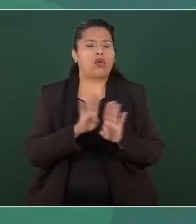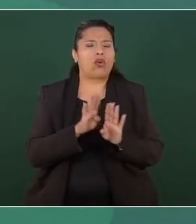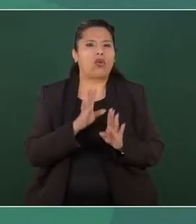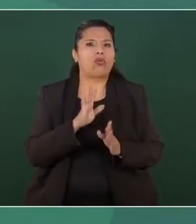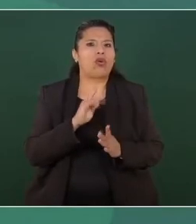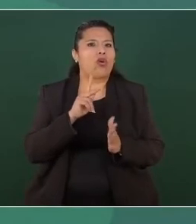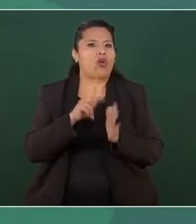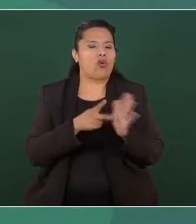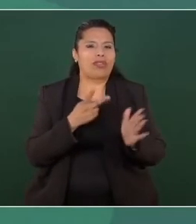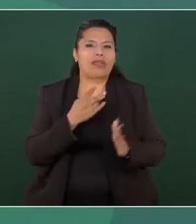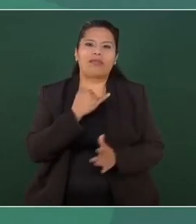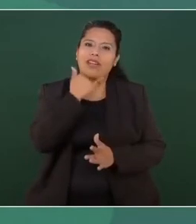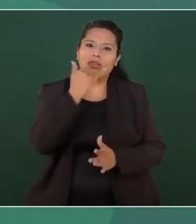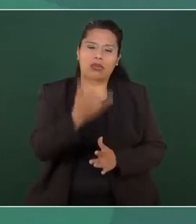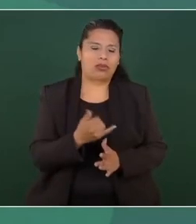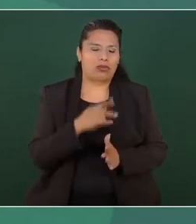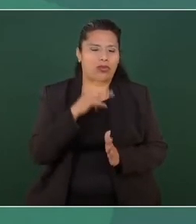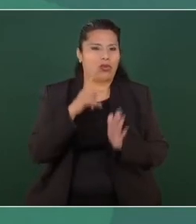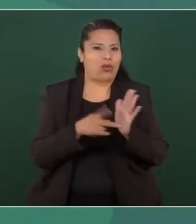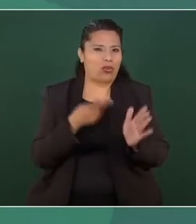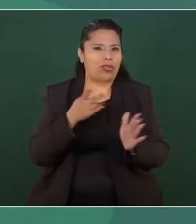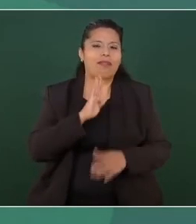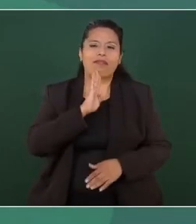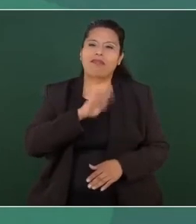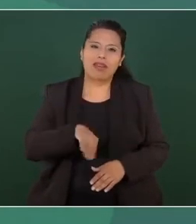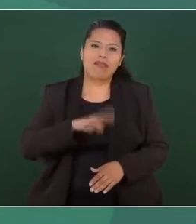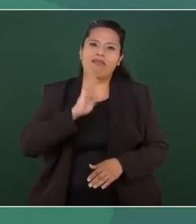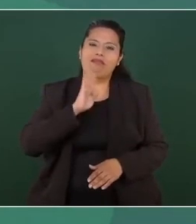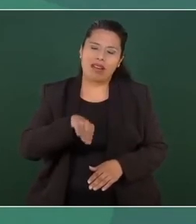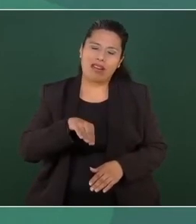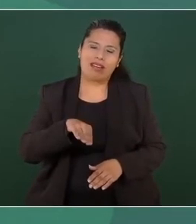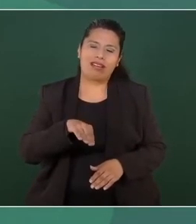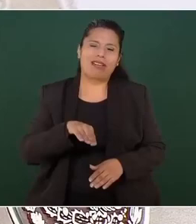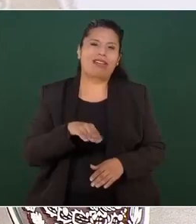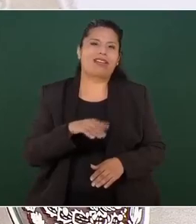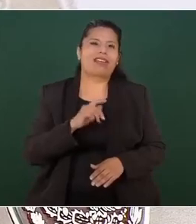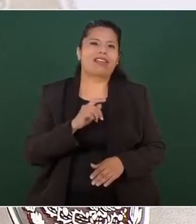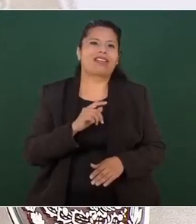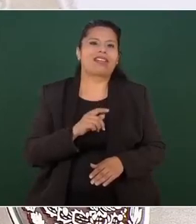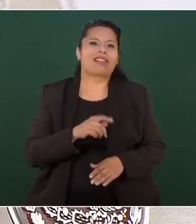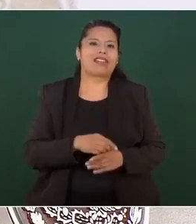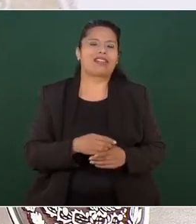que se